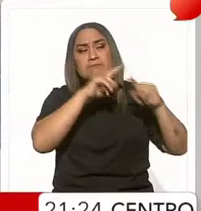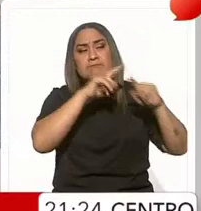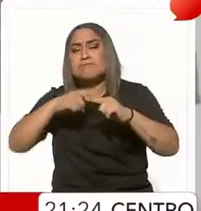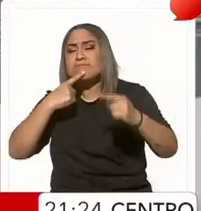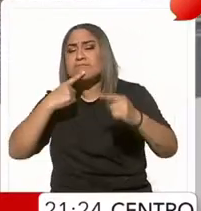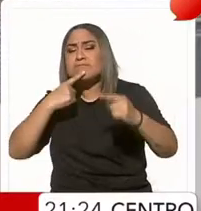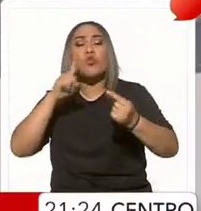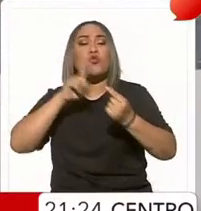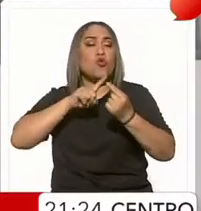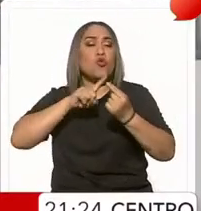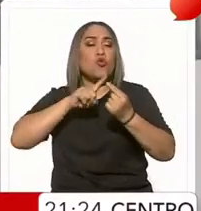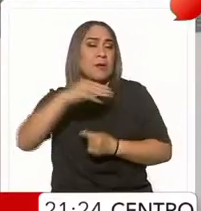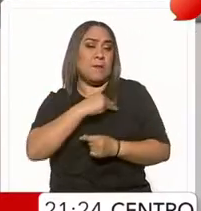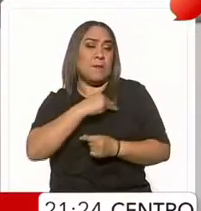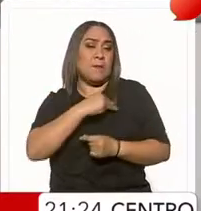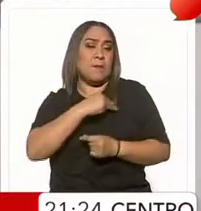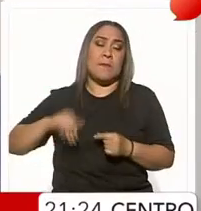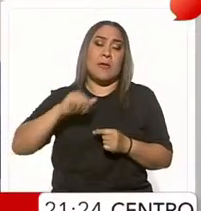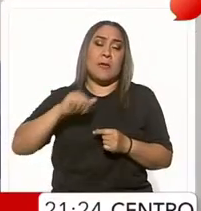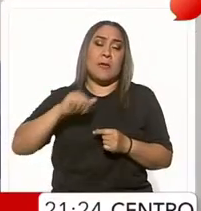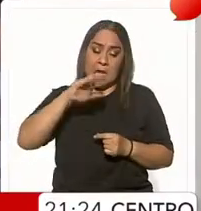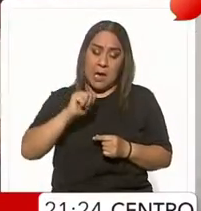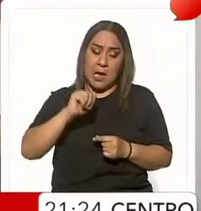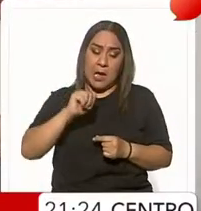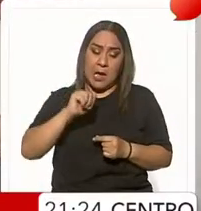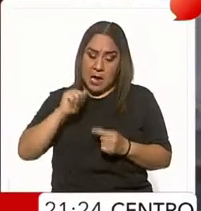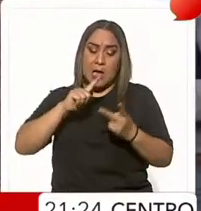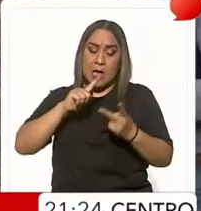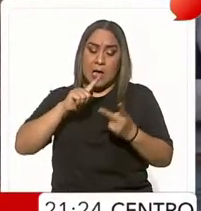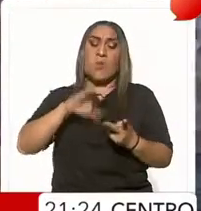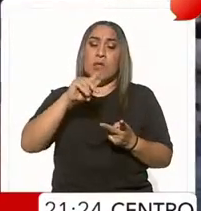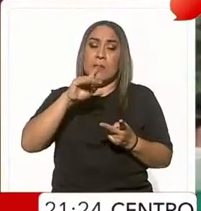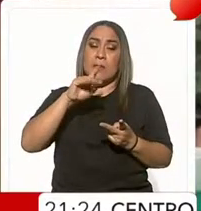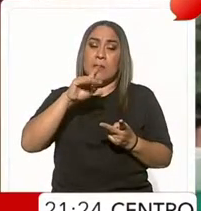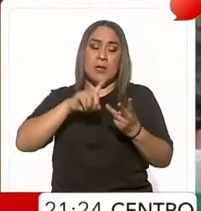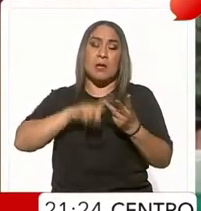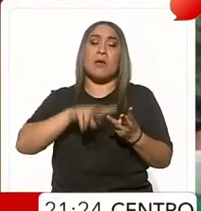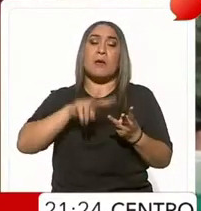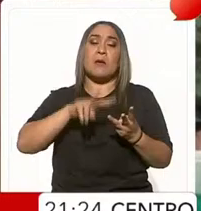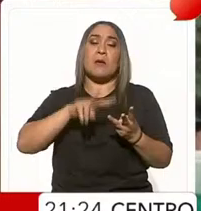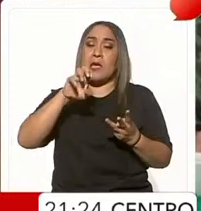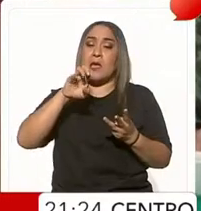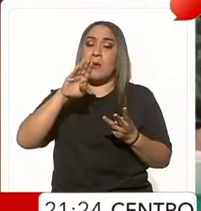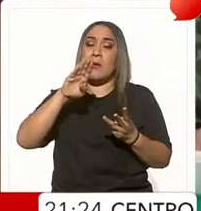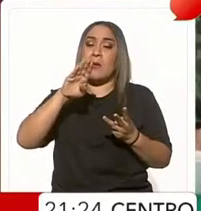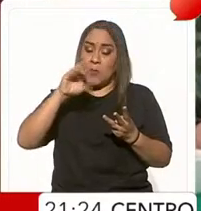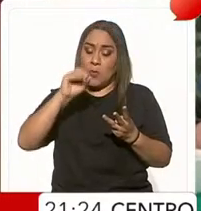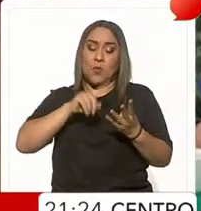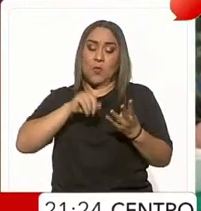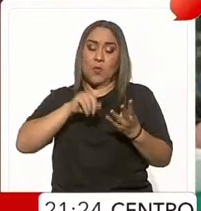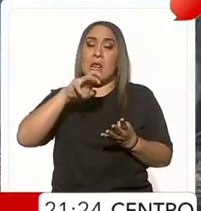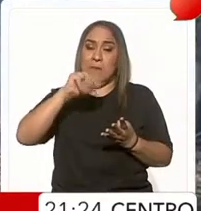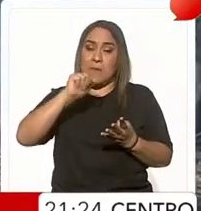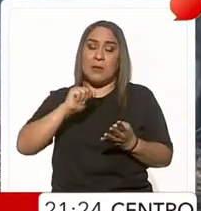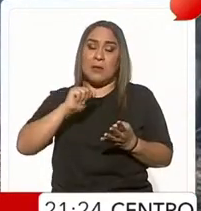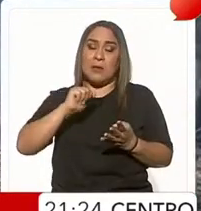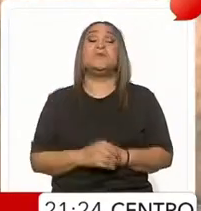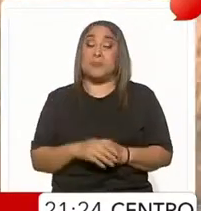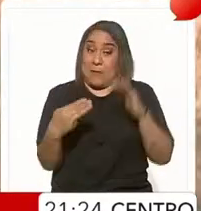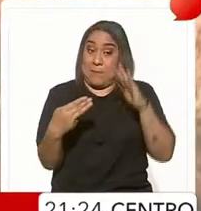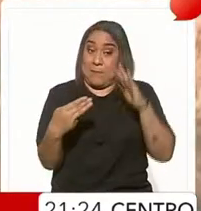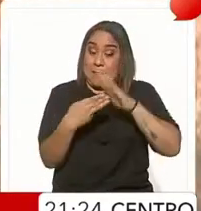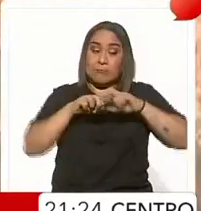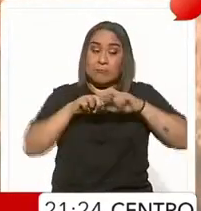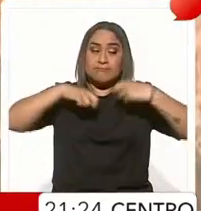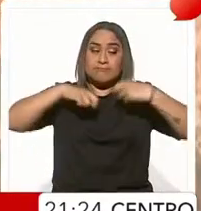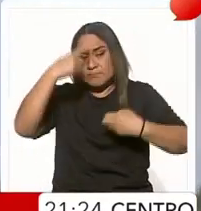municipios de Amecameca, Coatepegarinas, Temuaya, Valle de Bravo y Lerma. En estas mesas se realiza